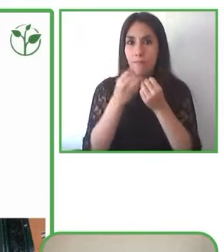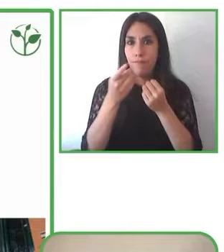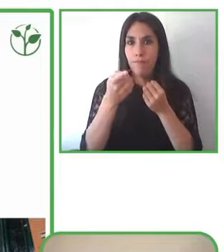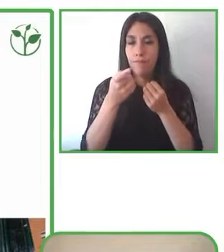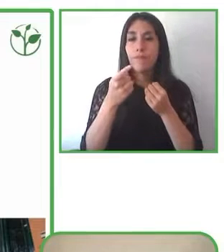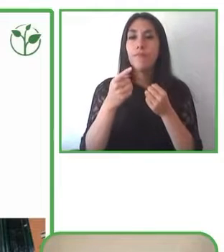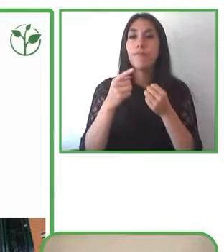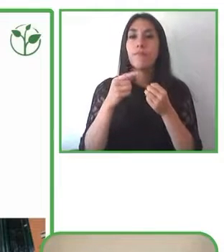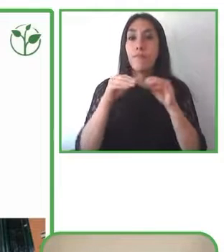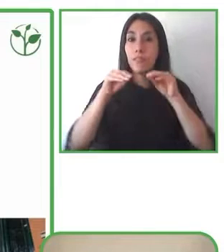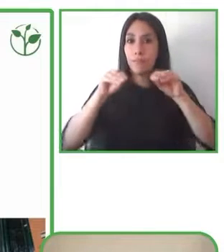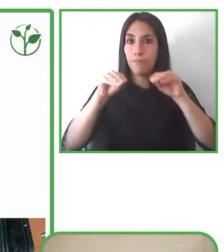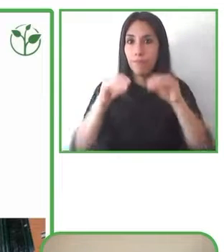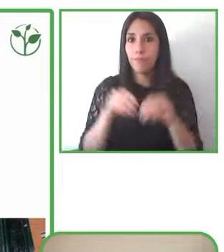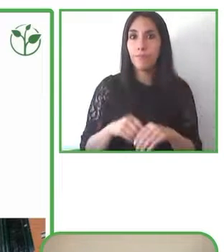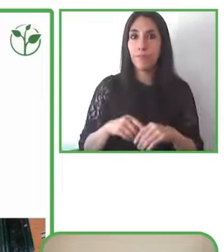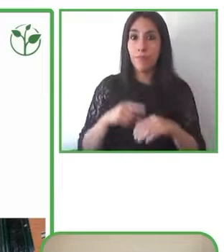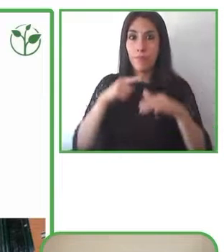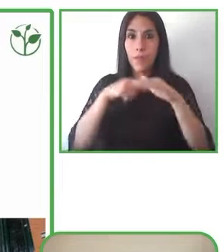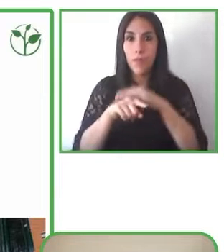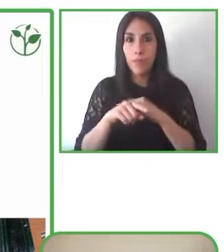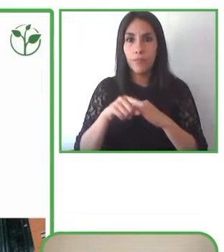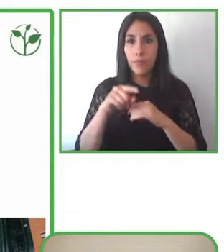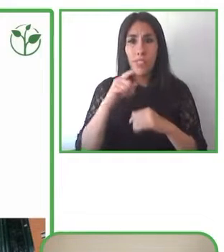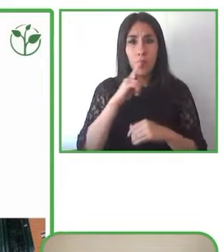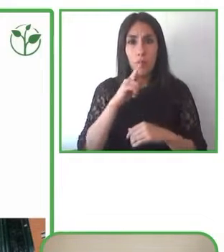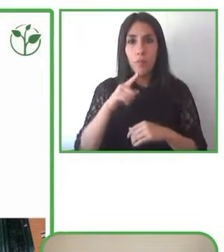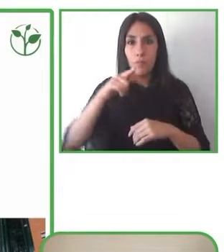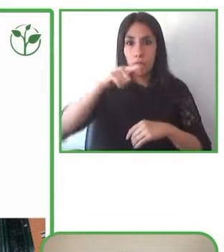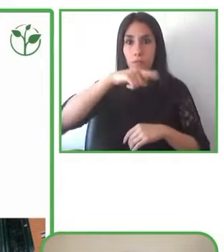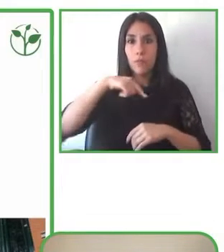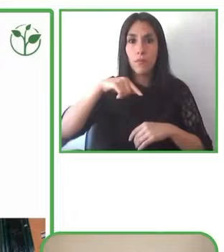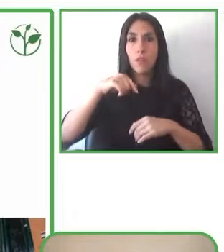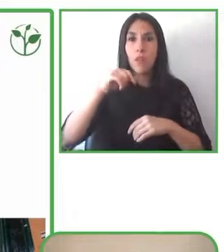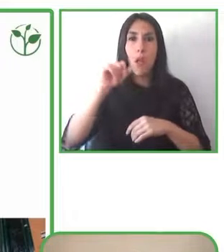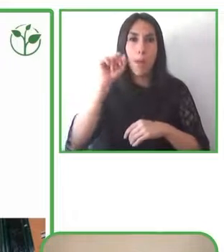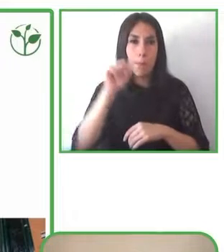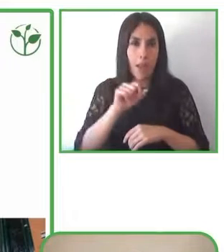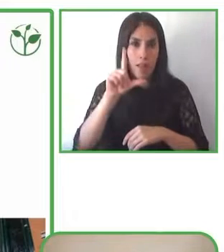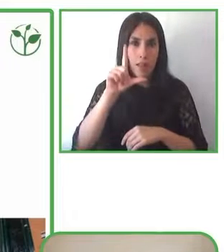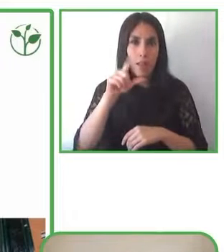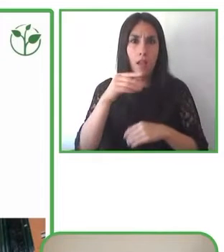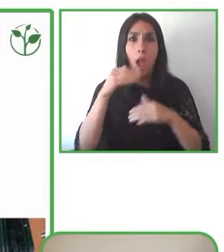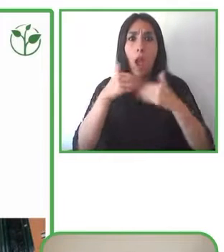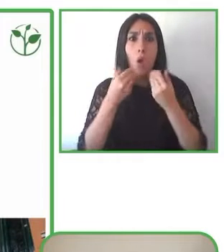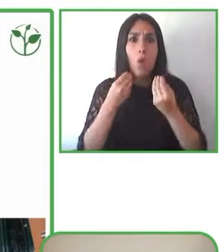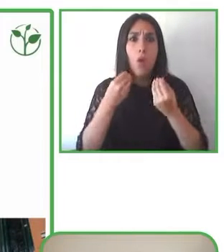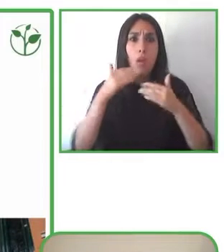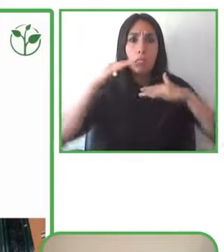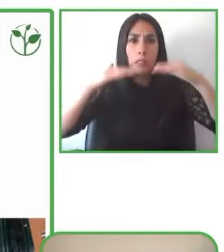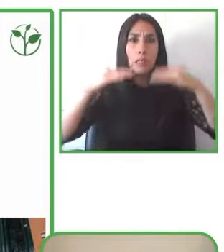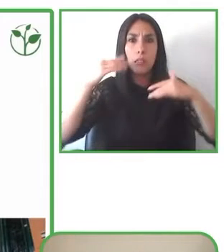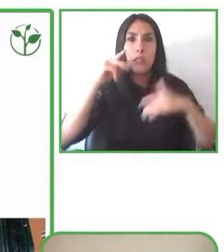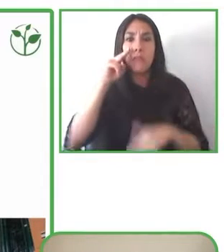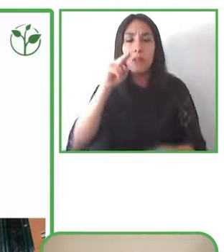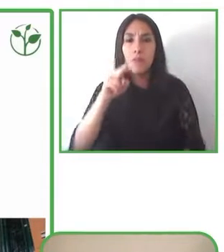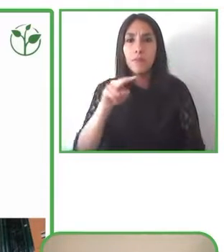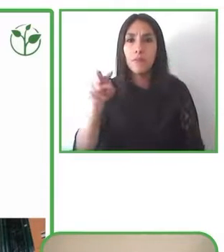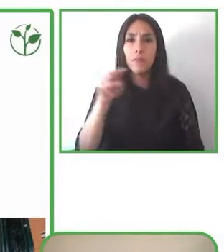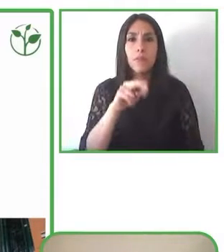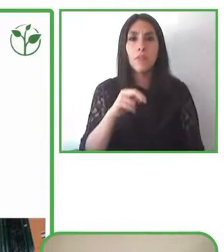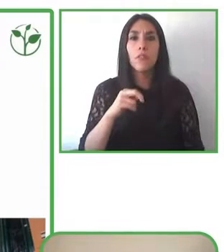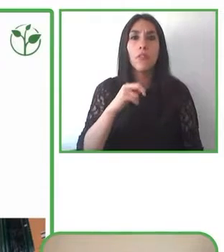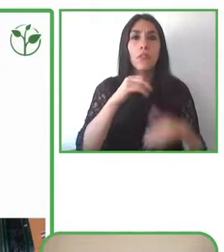realidad de Latinoamérica pasa que muchas veces nos fijamos en lo que hacen en Europa o lo que se hace en Estados Unidos